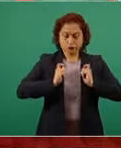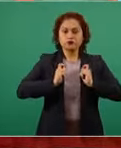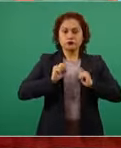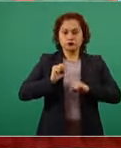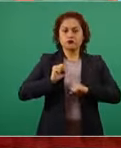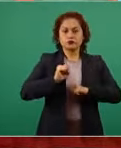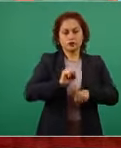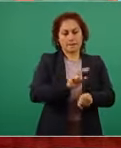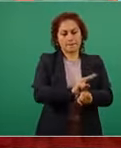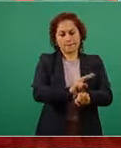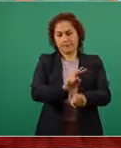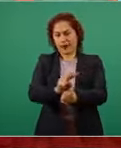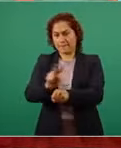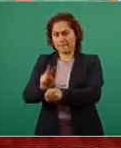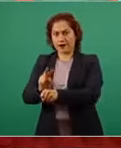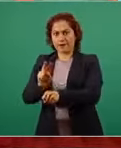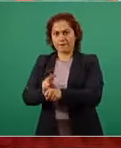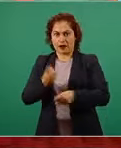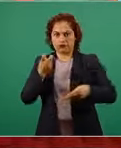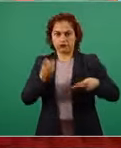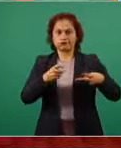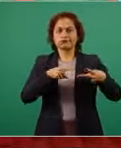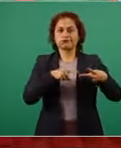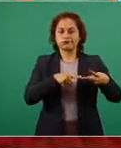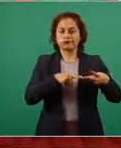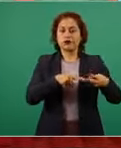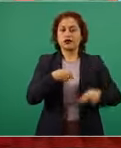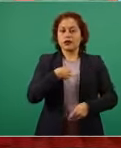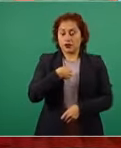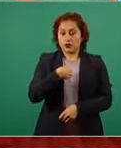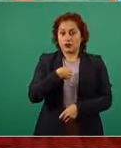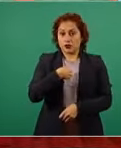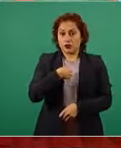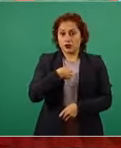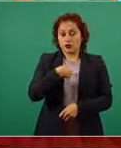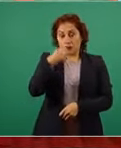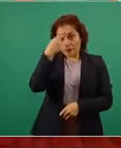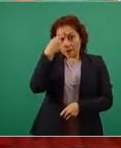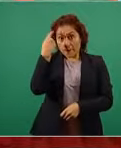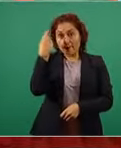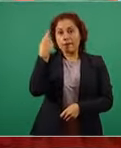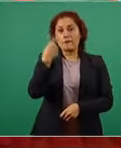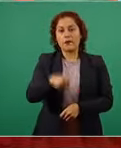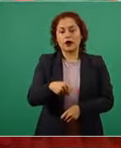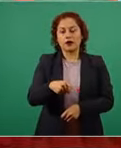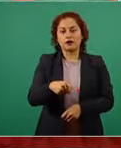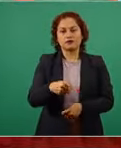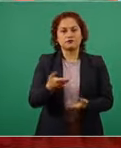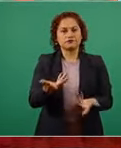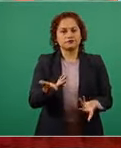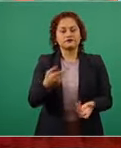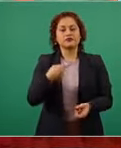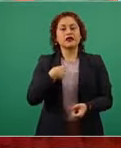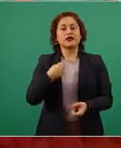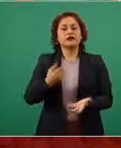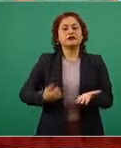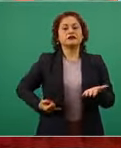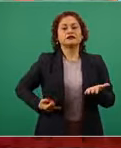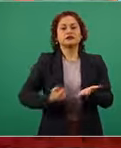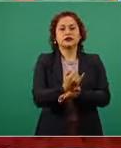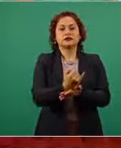prerrogativa popular y consideraré que mi principal deber es facilitar la libre